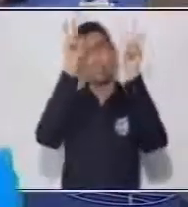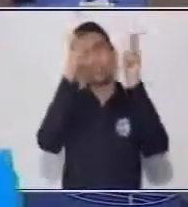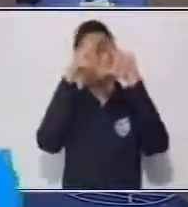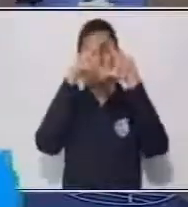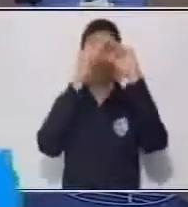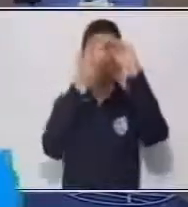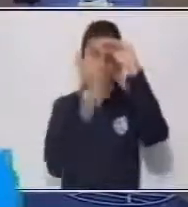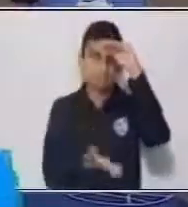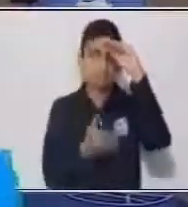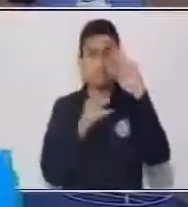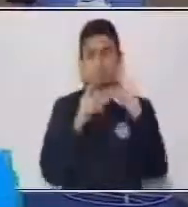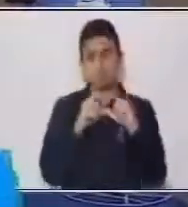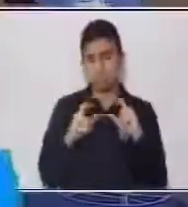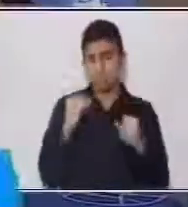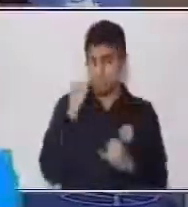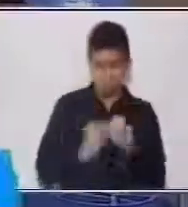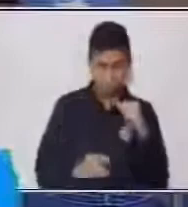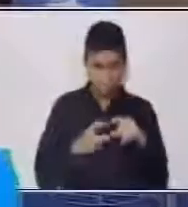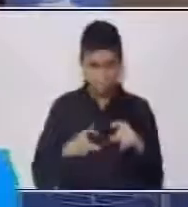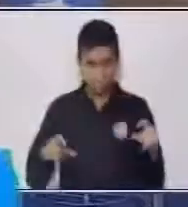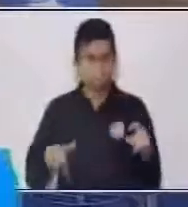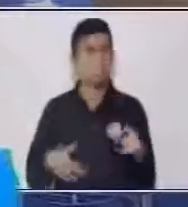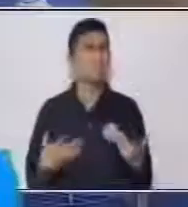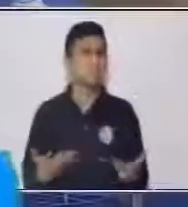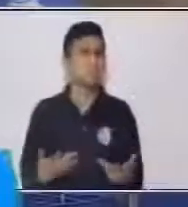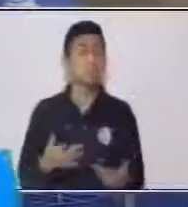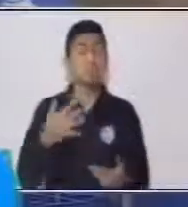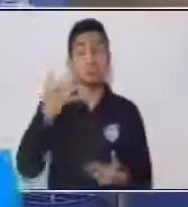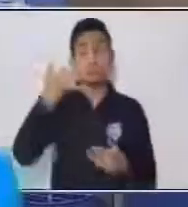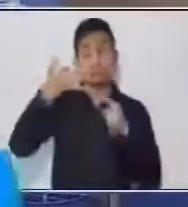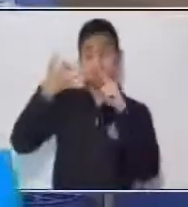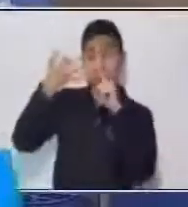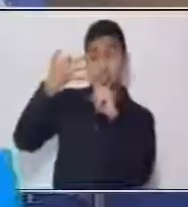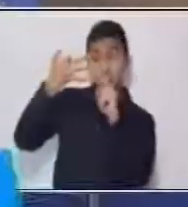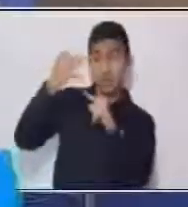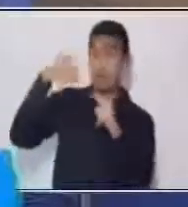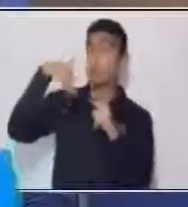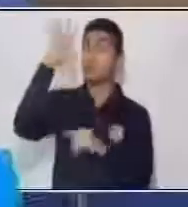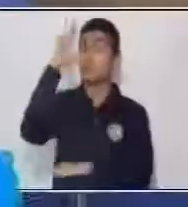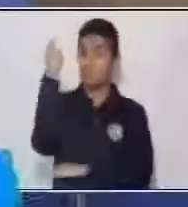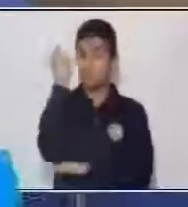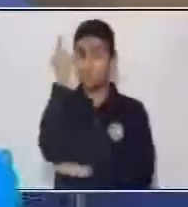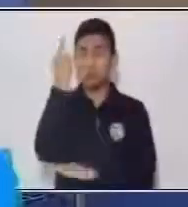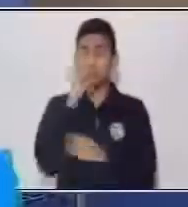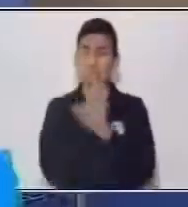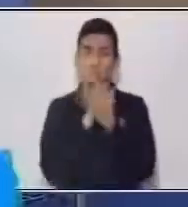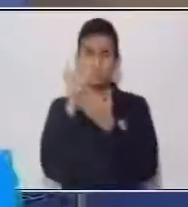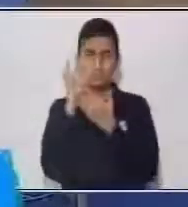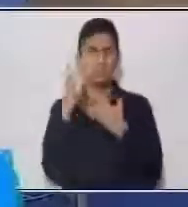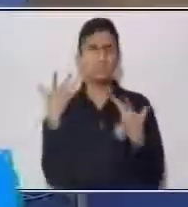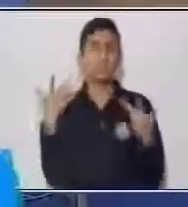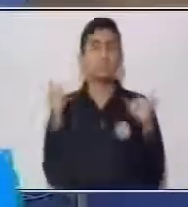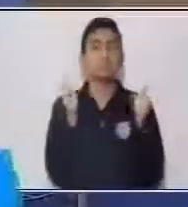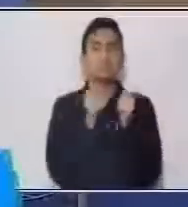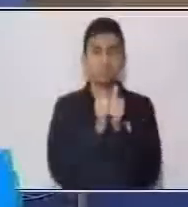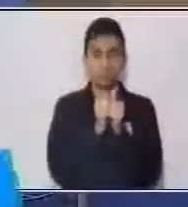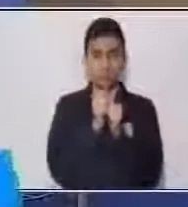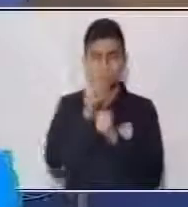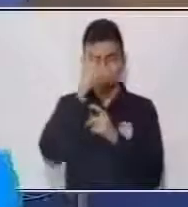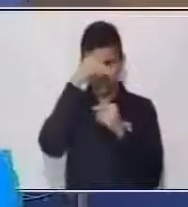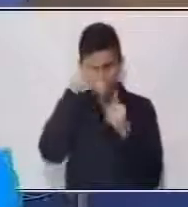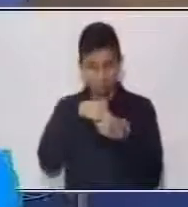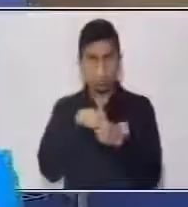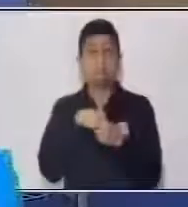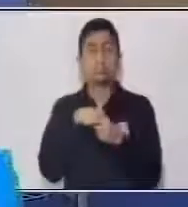a leer. La conclusión es una de las tres partes esenciales de un texto. Junto a la introducción y al desarrollo,